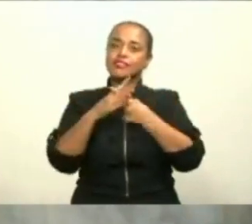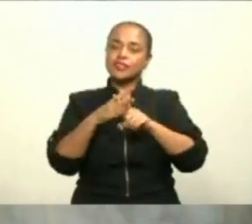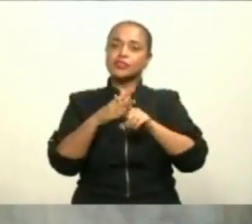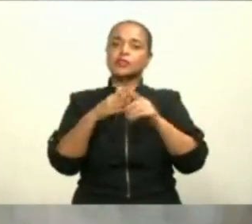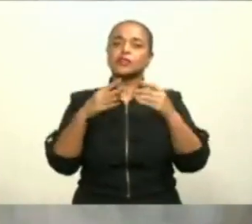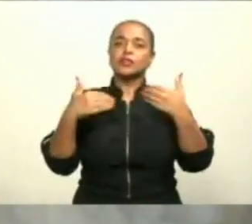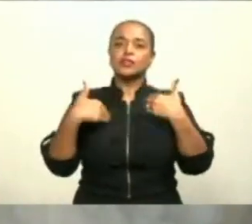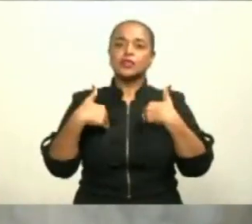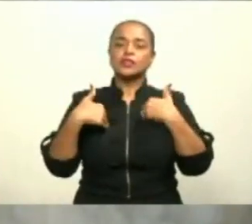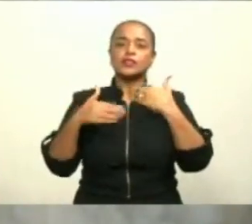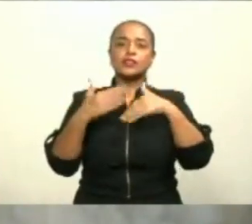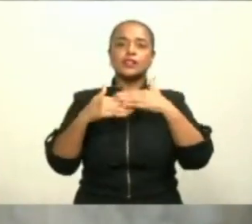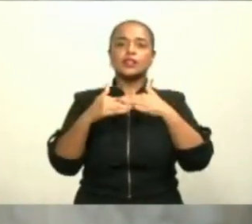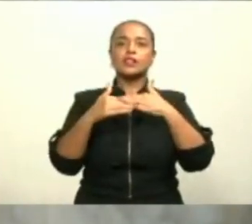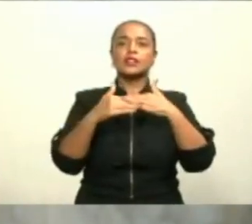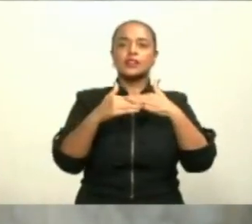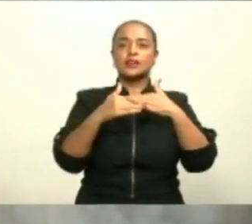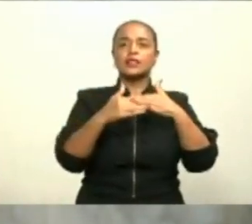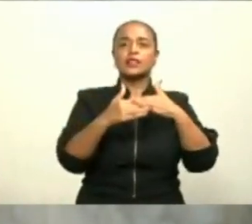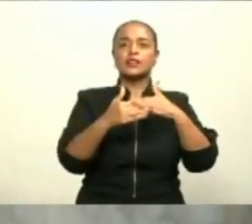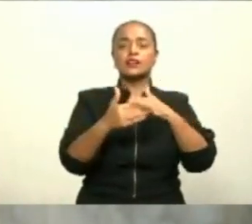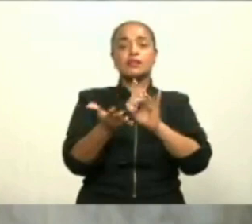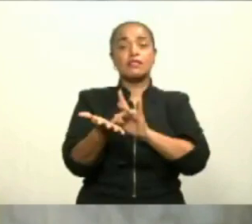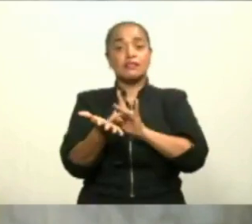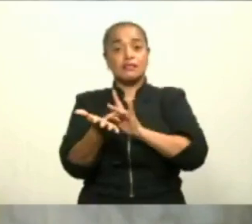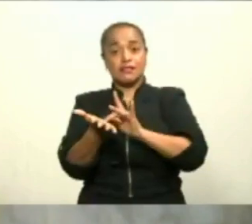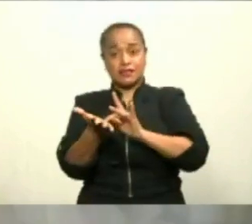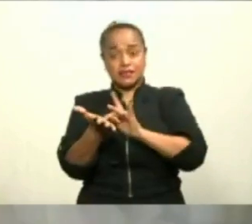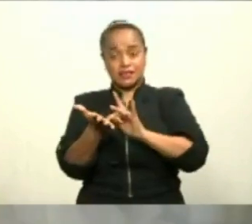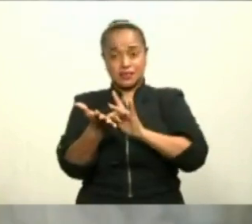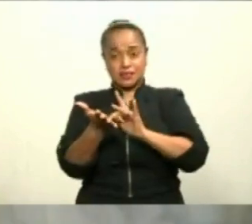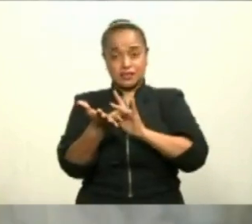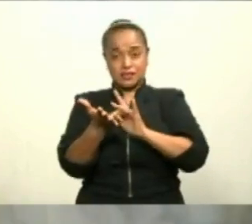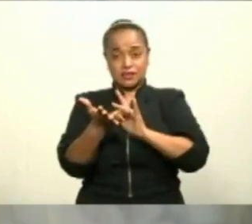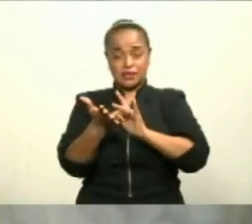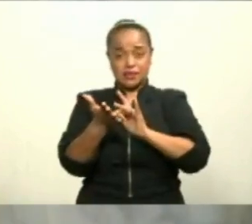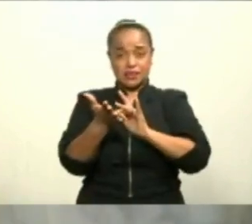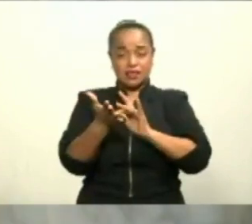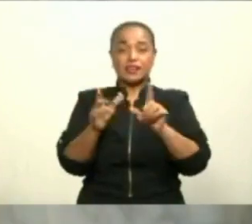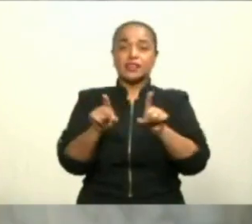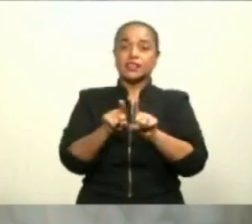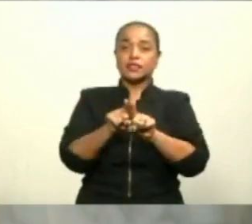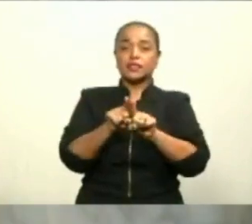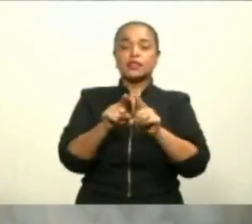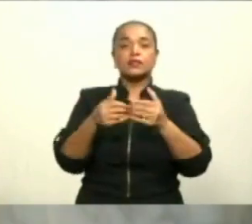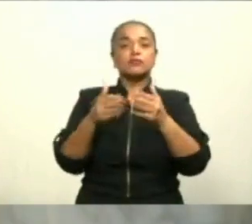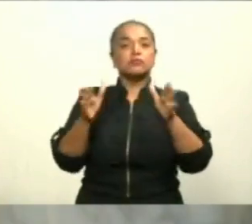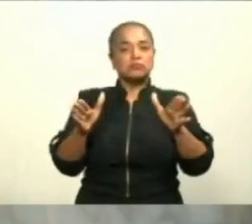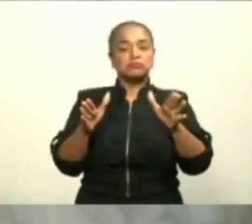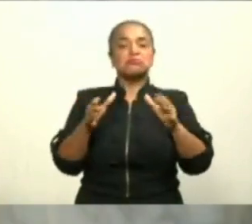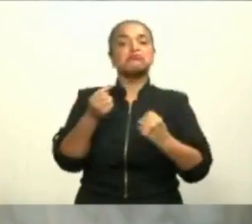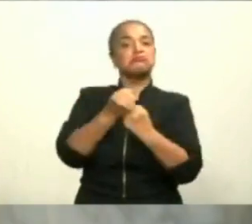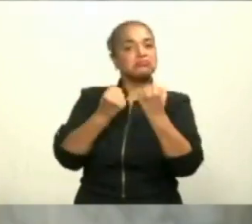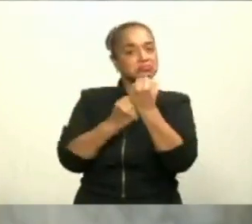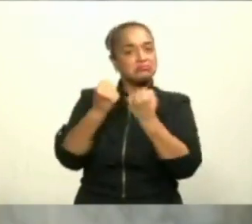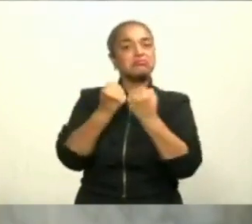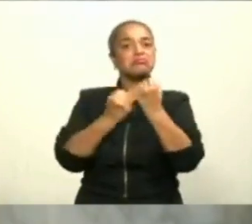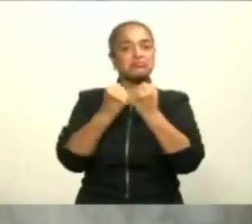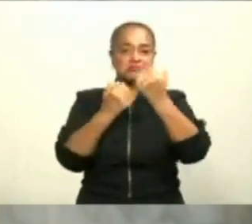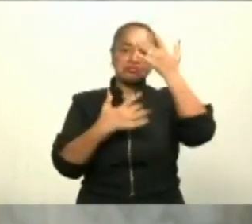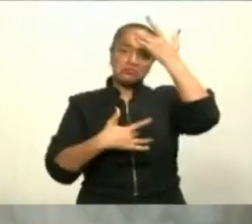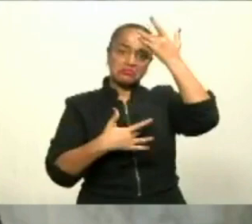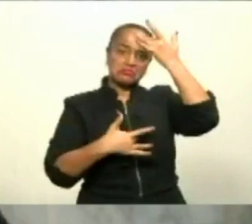mediante herramientas de telemedicina que aseguraran la continuidad de consultas y tratamientos. Ampliamos nuestro apoyo a pacientes y acompañamiento a pacientes.